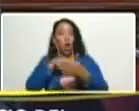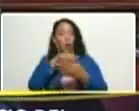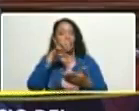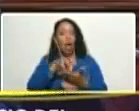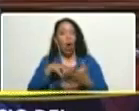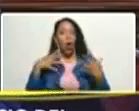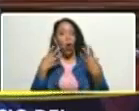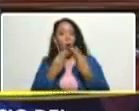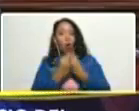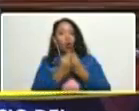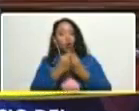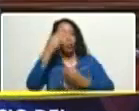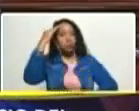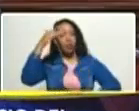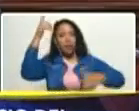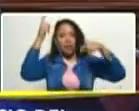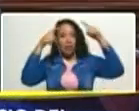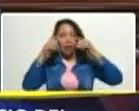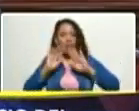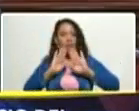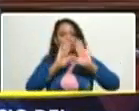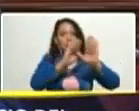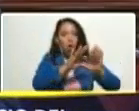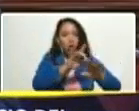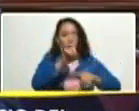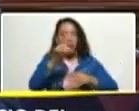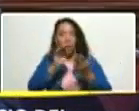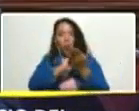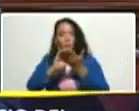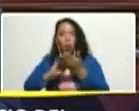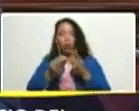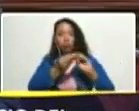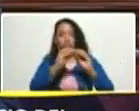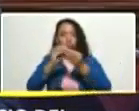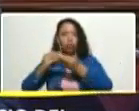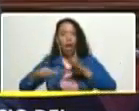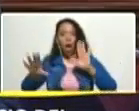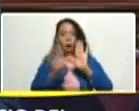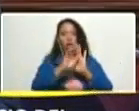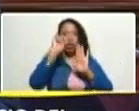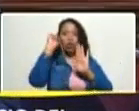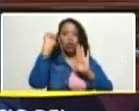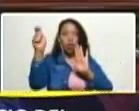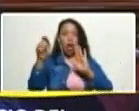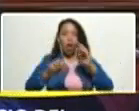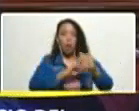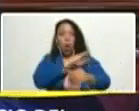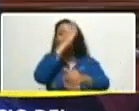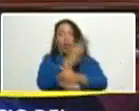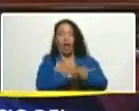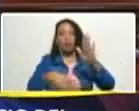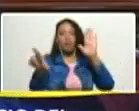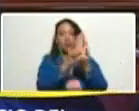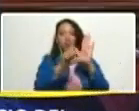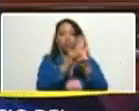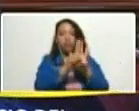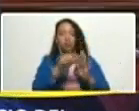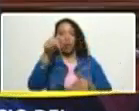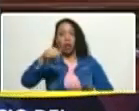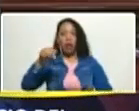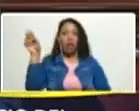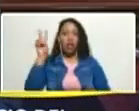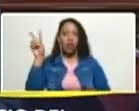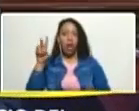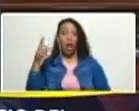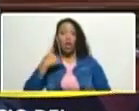acompañamos al comandante Chávez en la recuperación de la constitución y de los poderes legítimos bueno